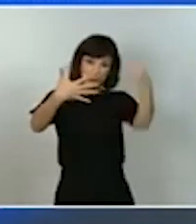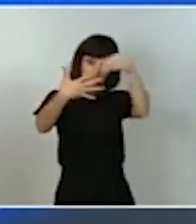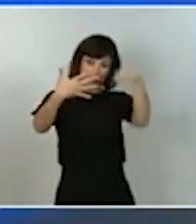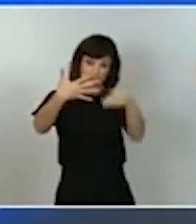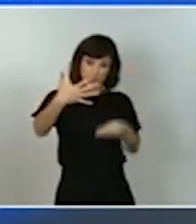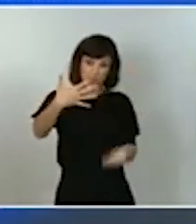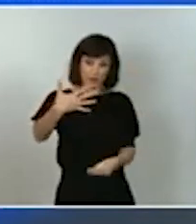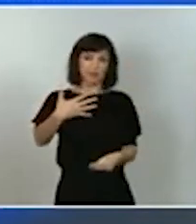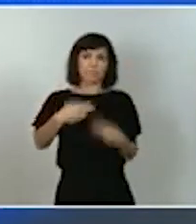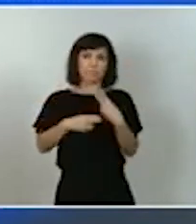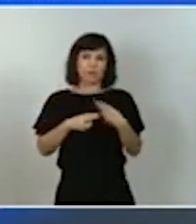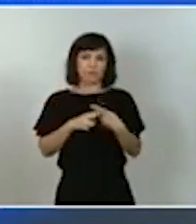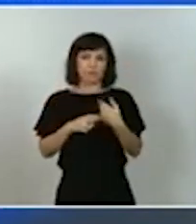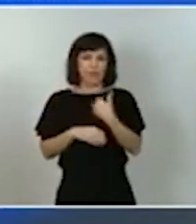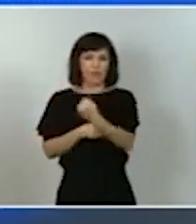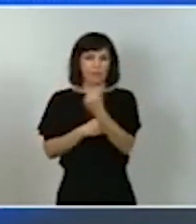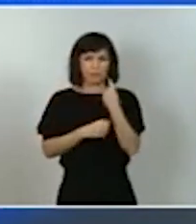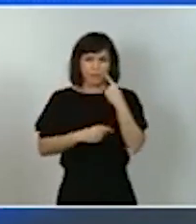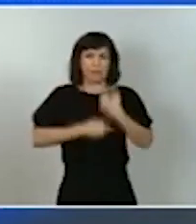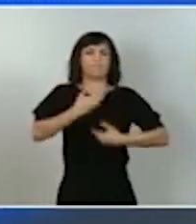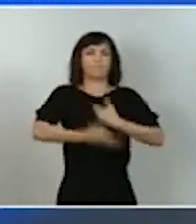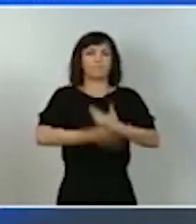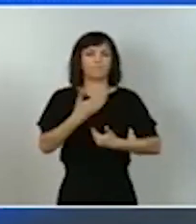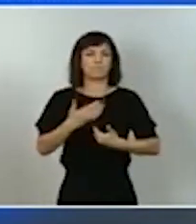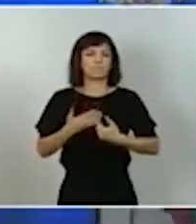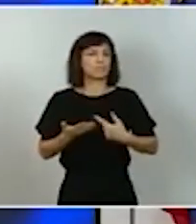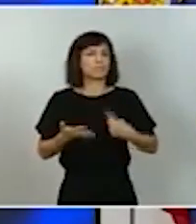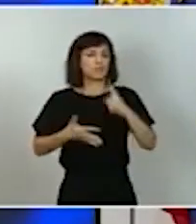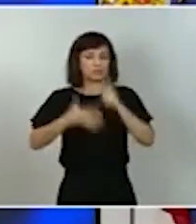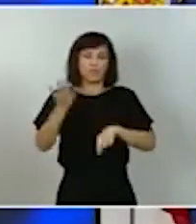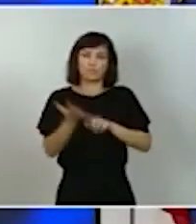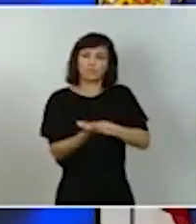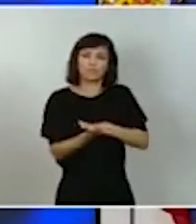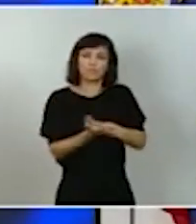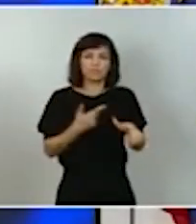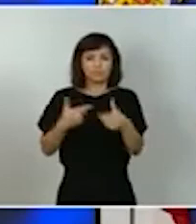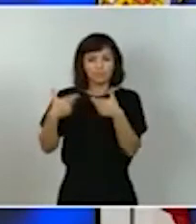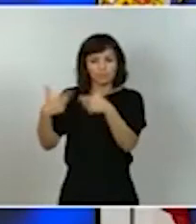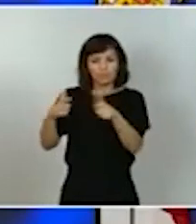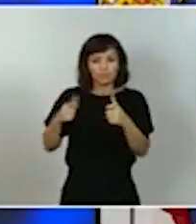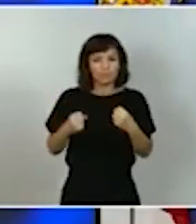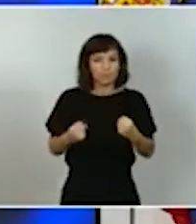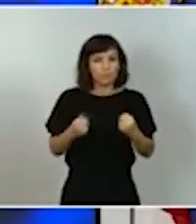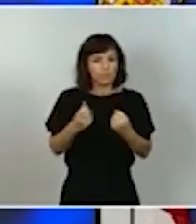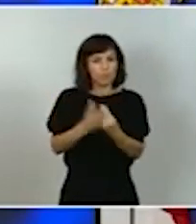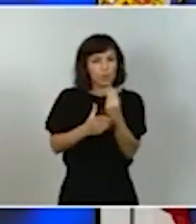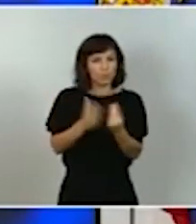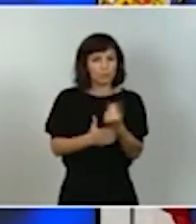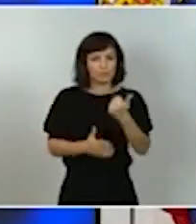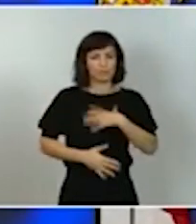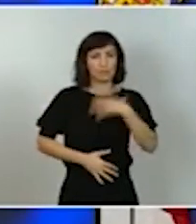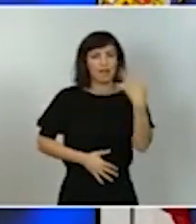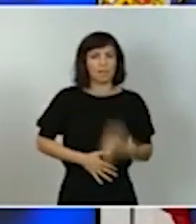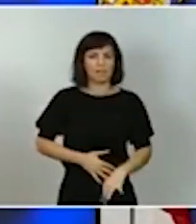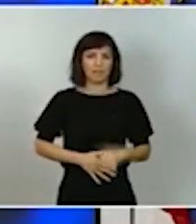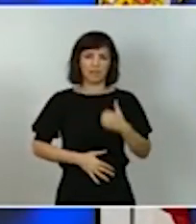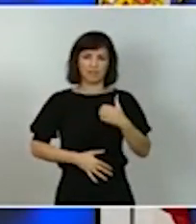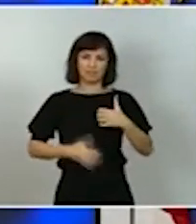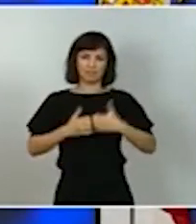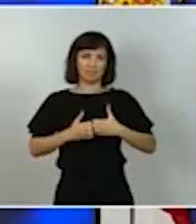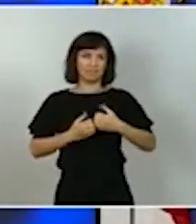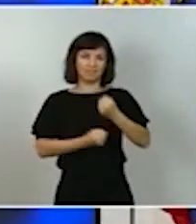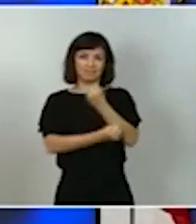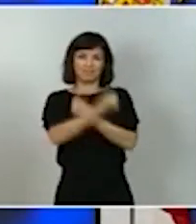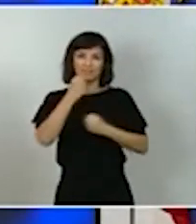incidirán directamente en aquellos sectores productivos con mayor capacidad de transformación de modernización de nuestro tejido económico y social